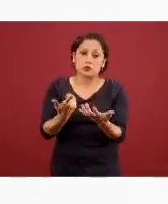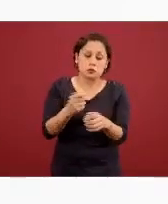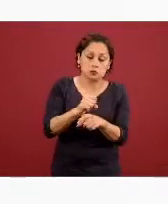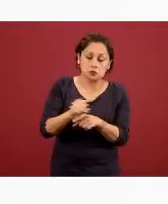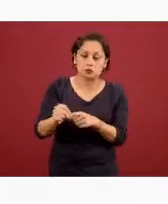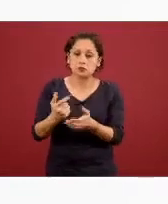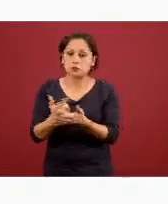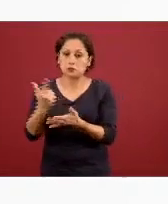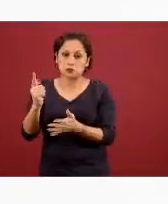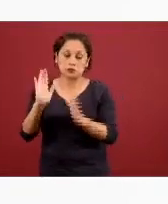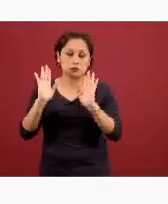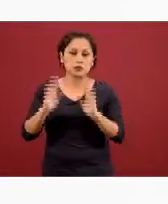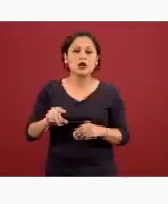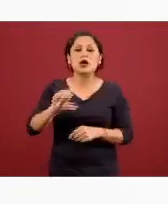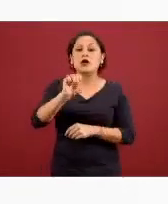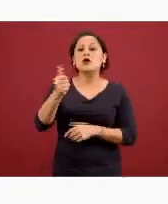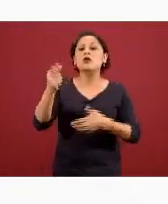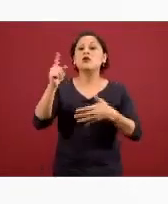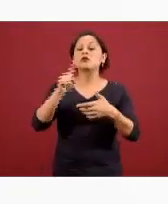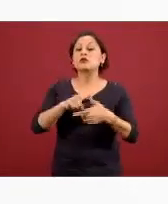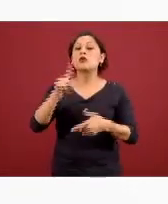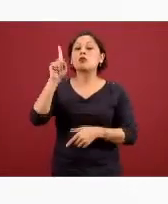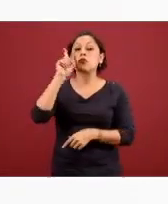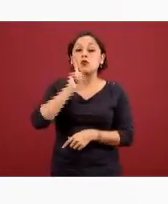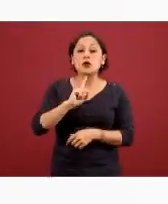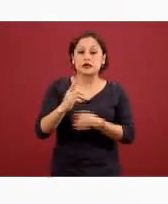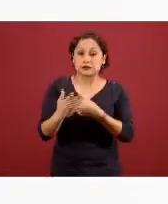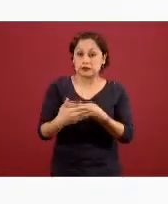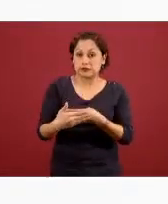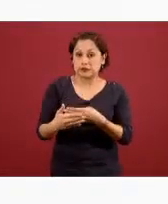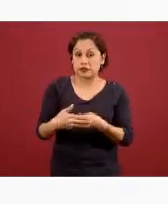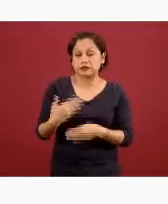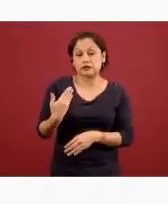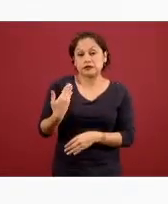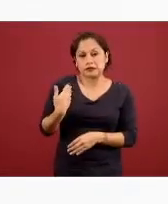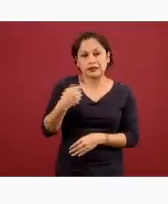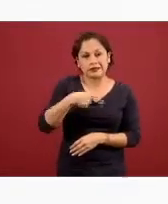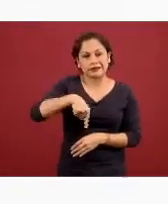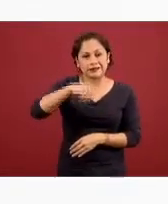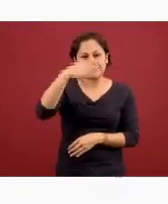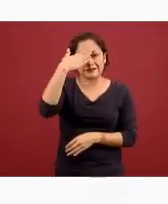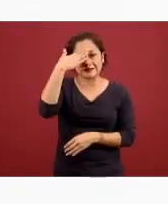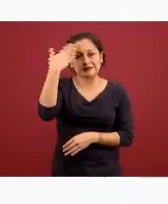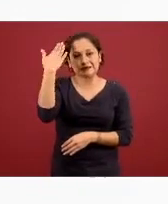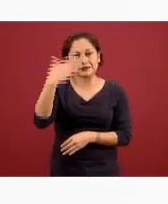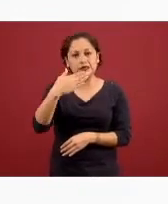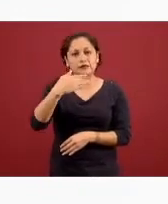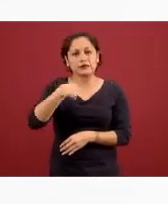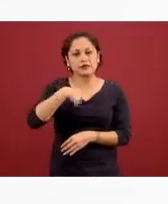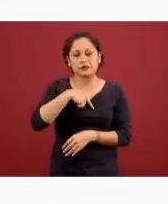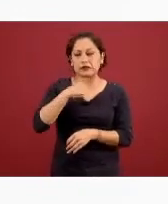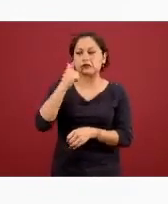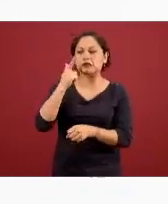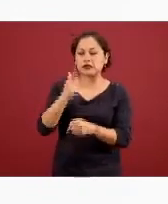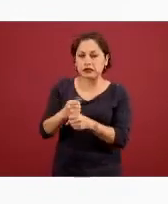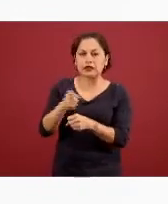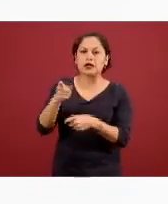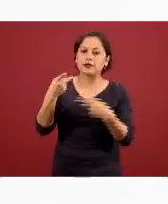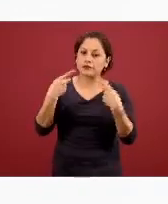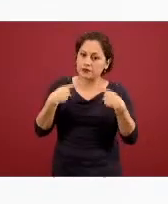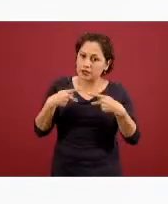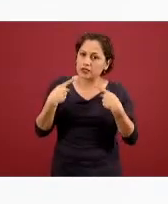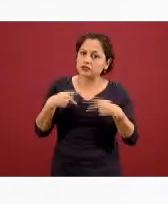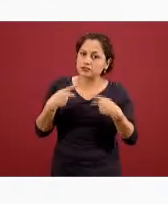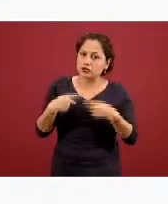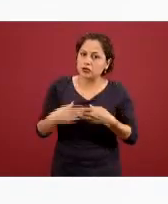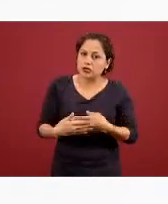mujeres embarazadas como lo hemos descubierto estos últimos días también lamentablemente nos hemos percatado que son sujetos son personas